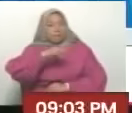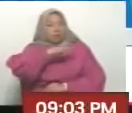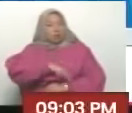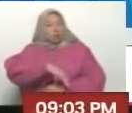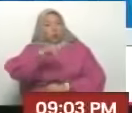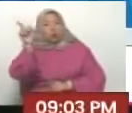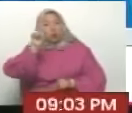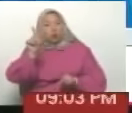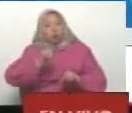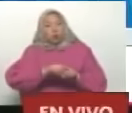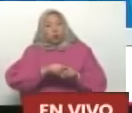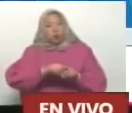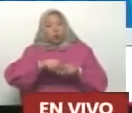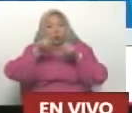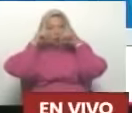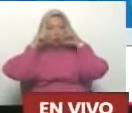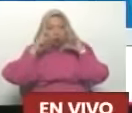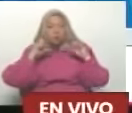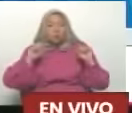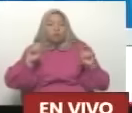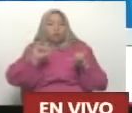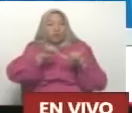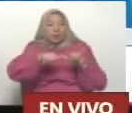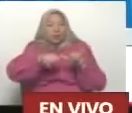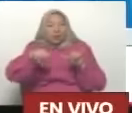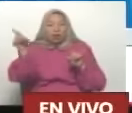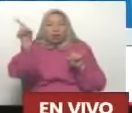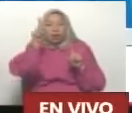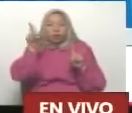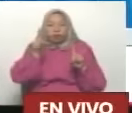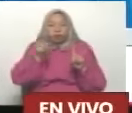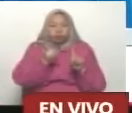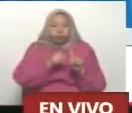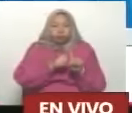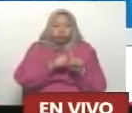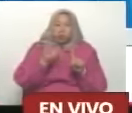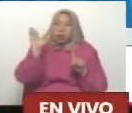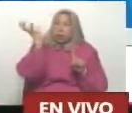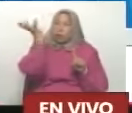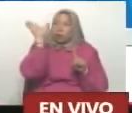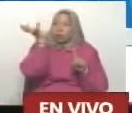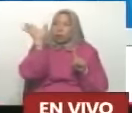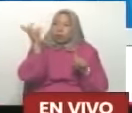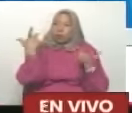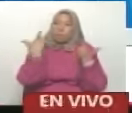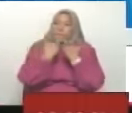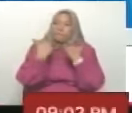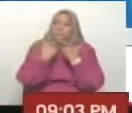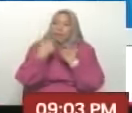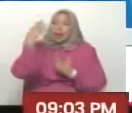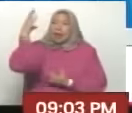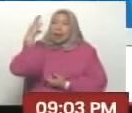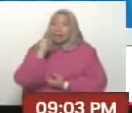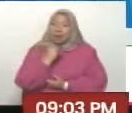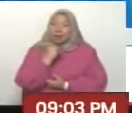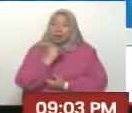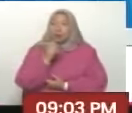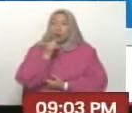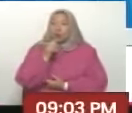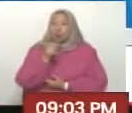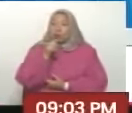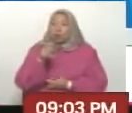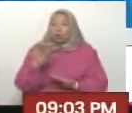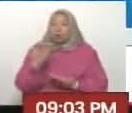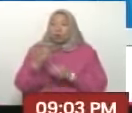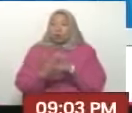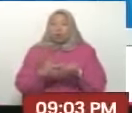Electricidad, porque él es experto en toda esa materia. Para seguir articulando la respuesta a la guerra eléctrica. Para seguir recuperando todo lo que